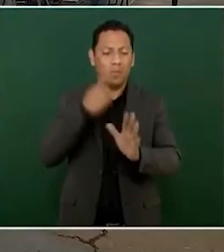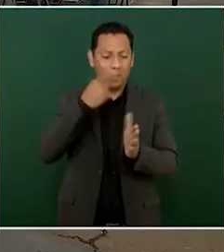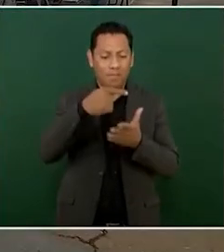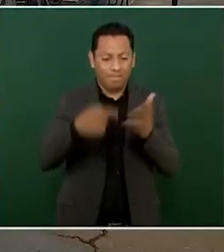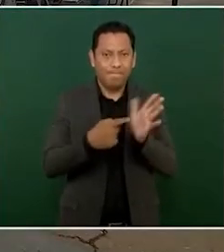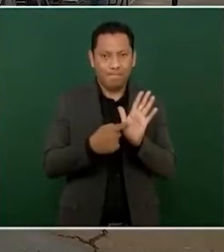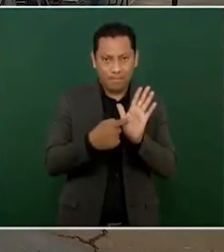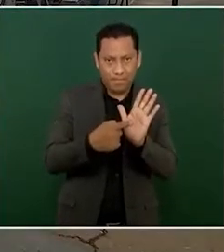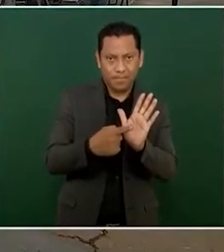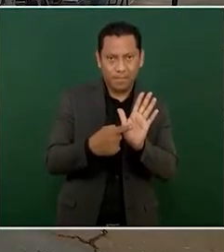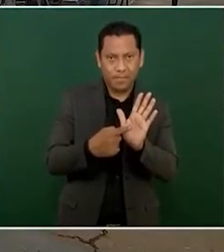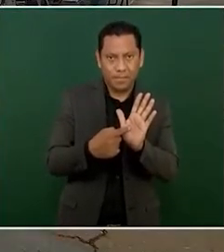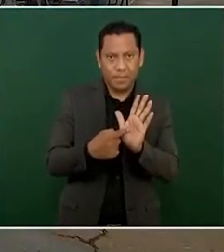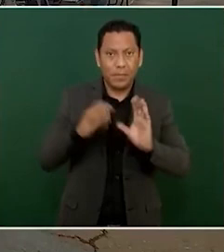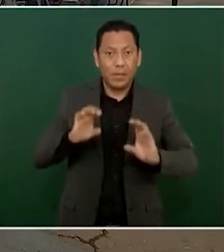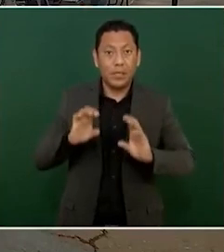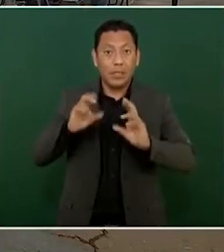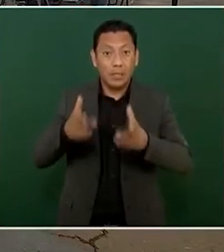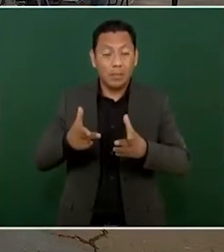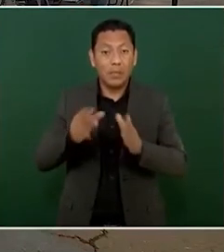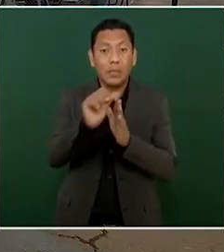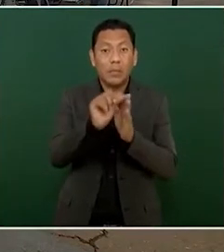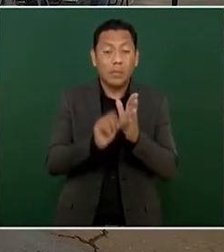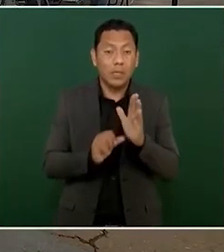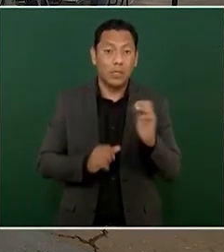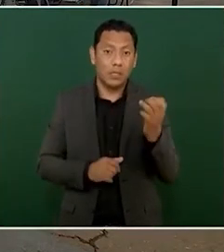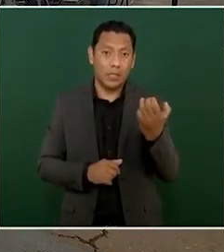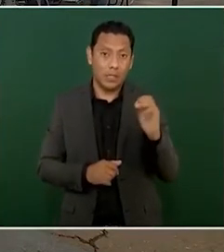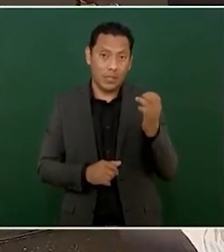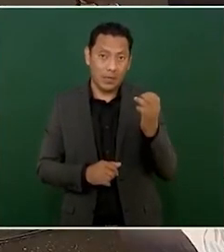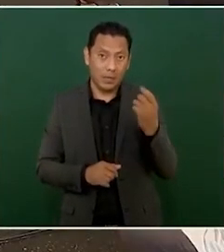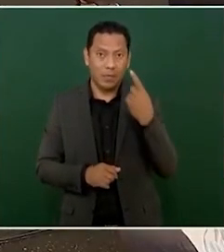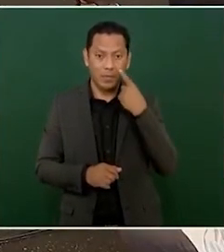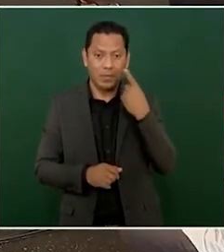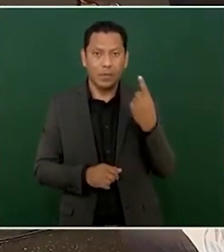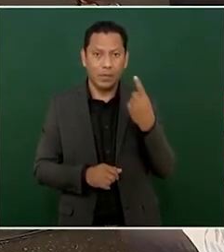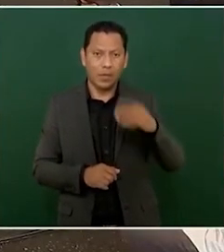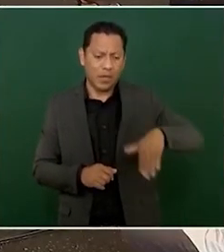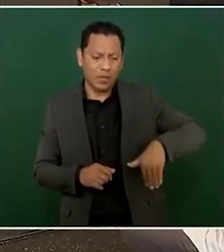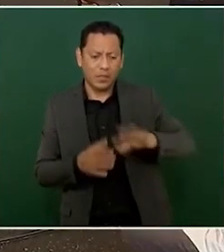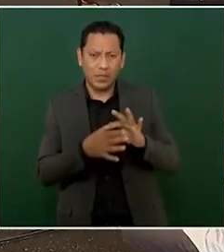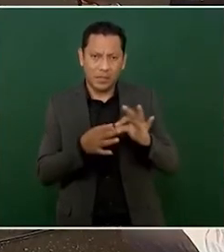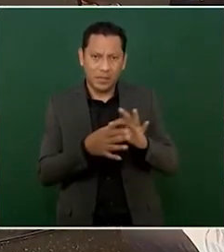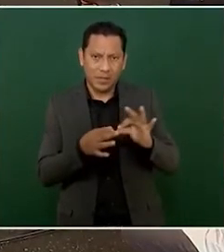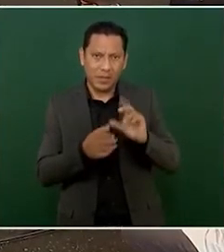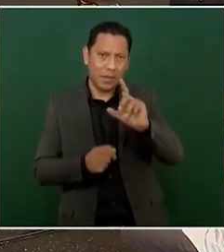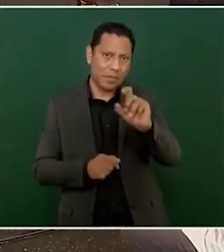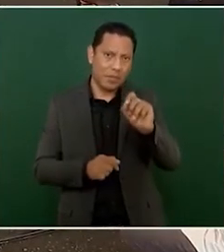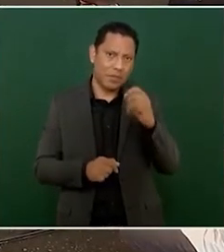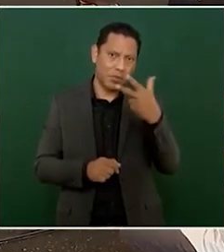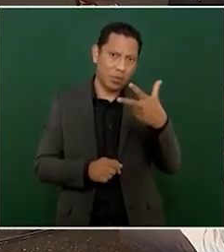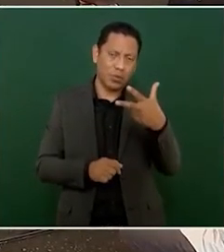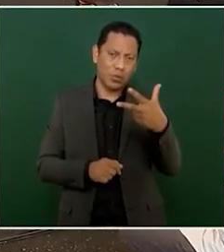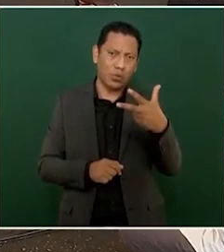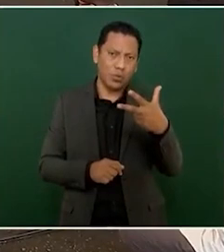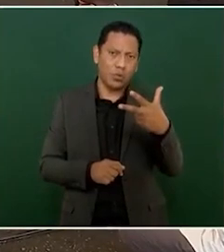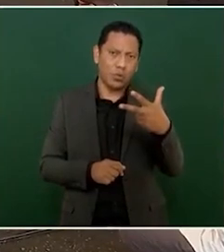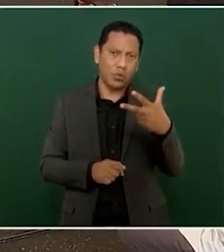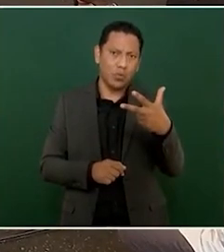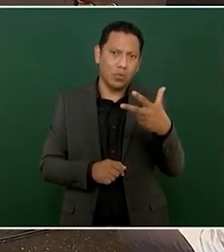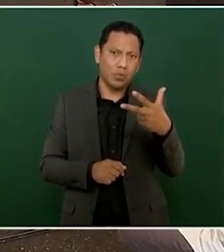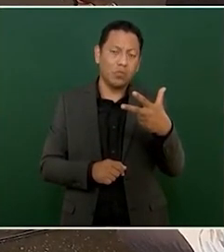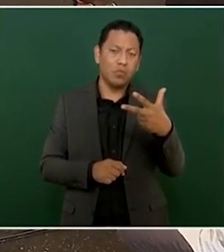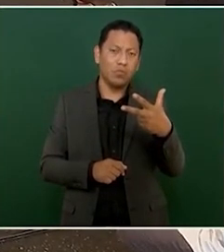Esto es Chiapas en enero, decía yo, 28 homicidios.